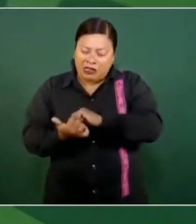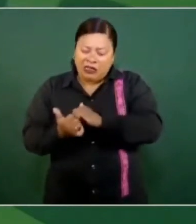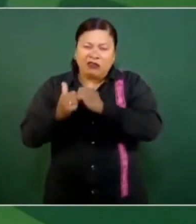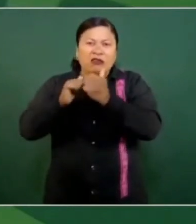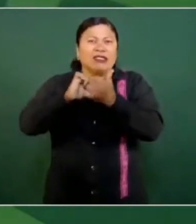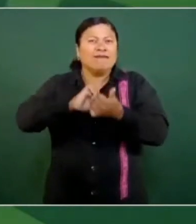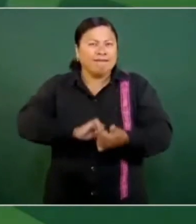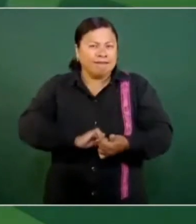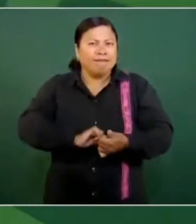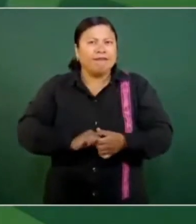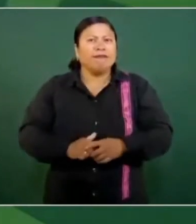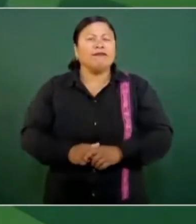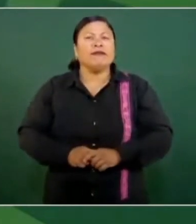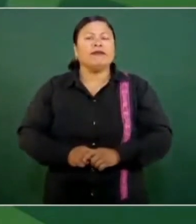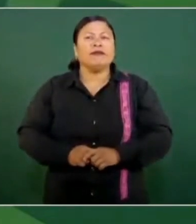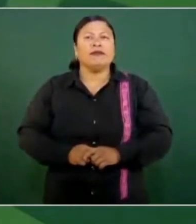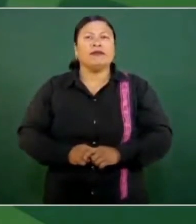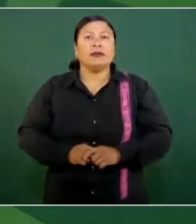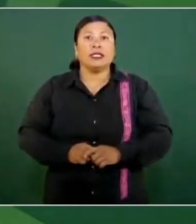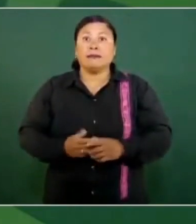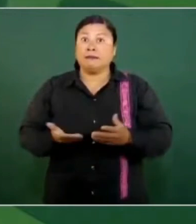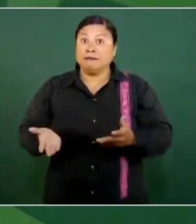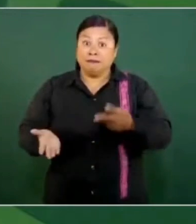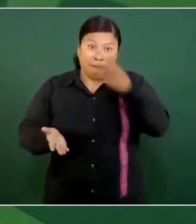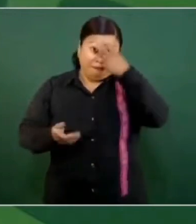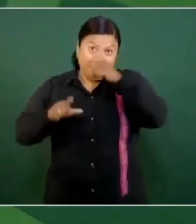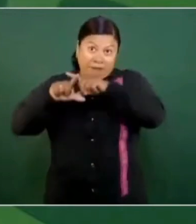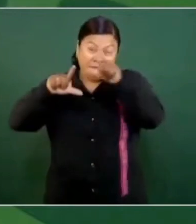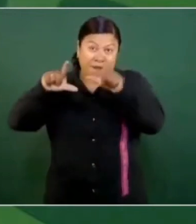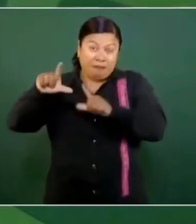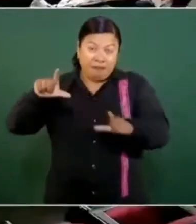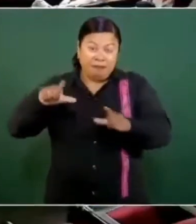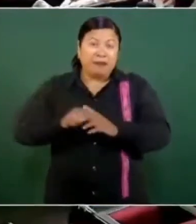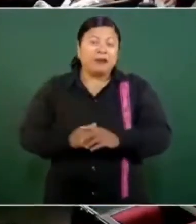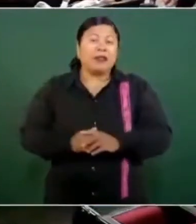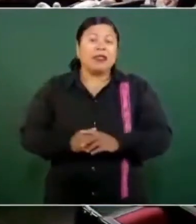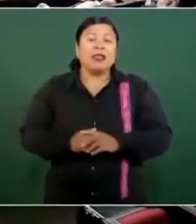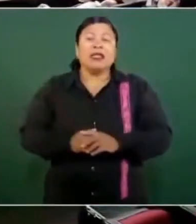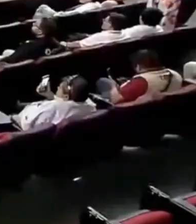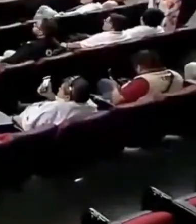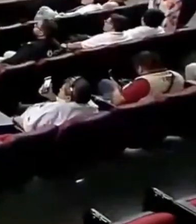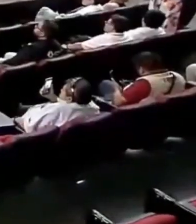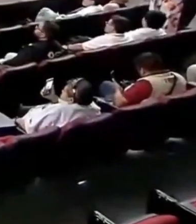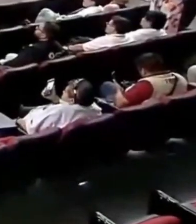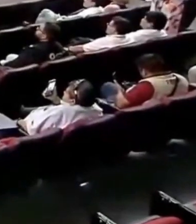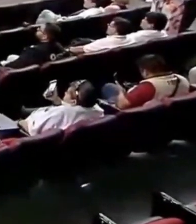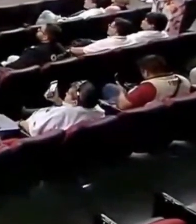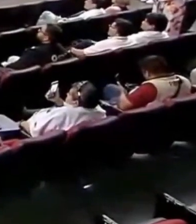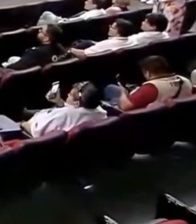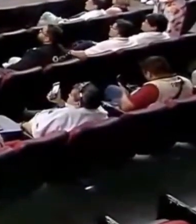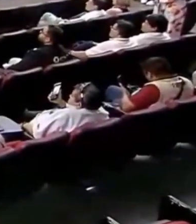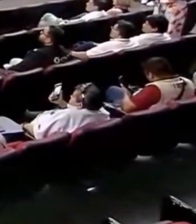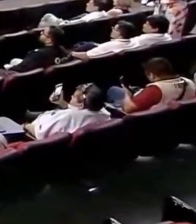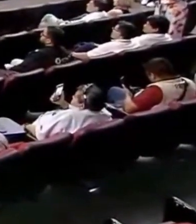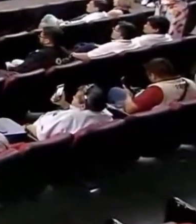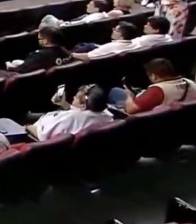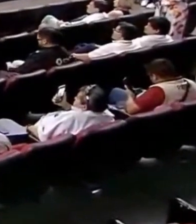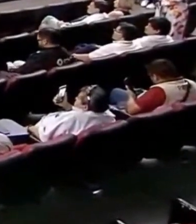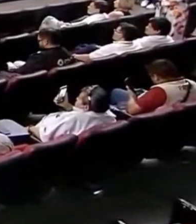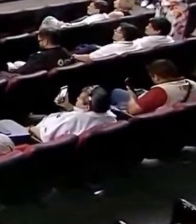porque nuestro país padeció en los últimos tiempos